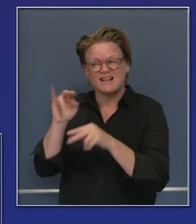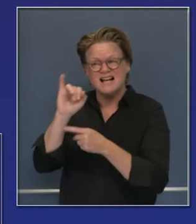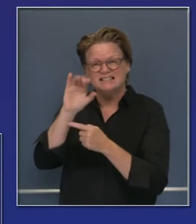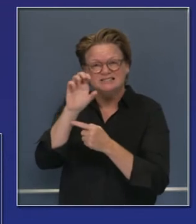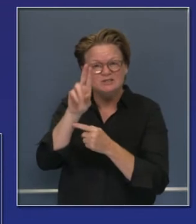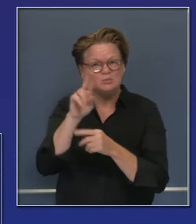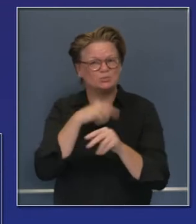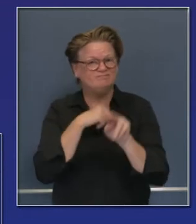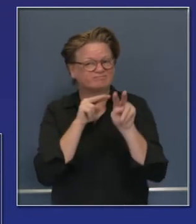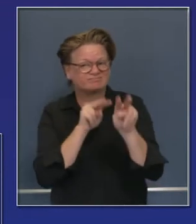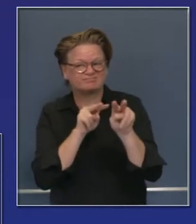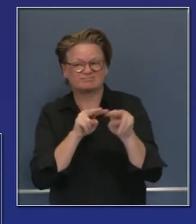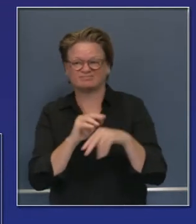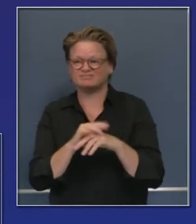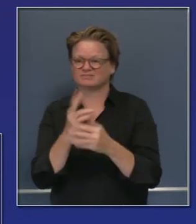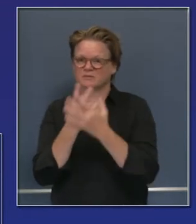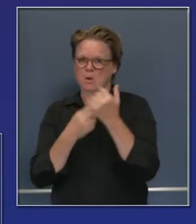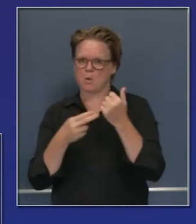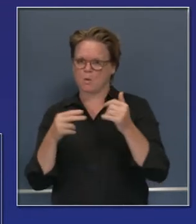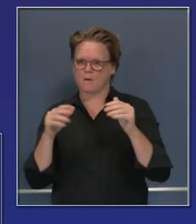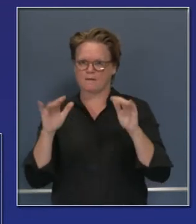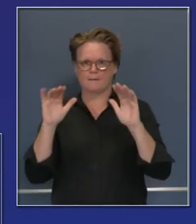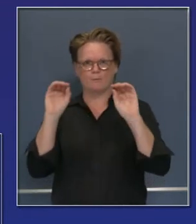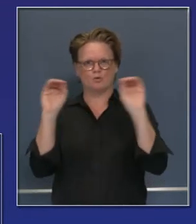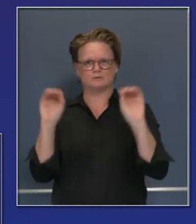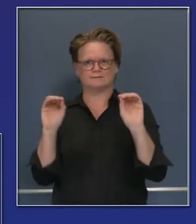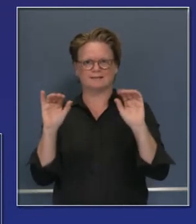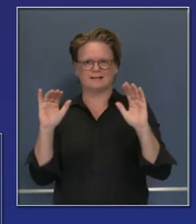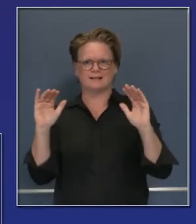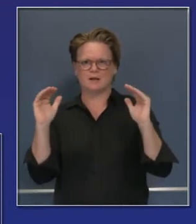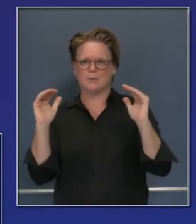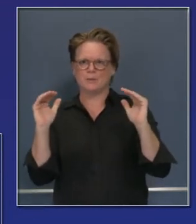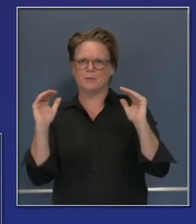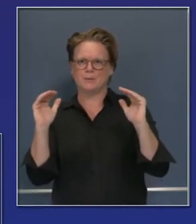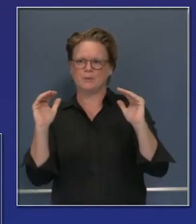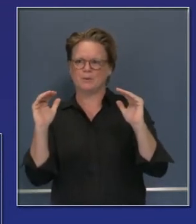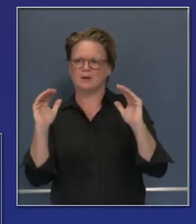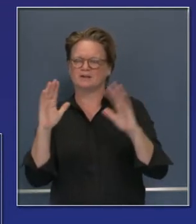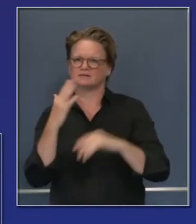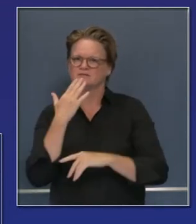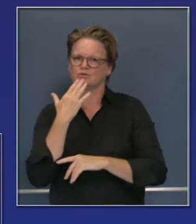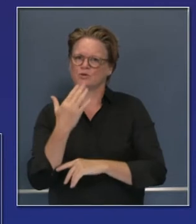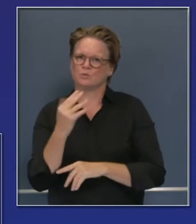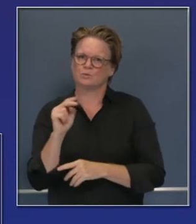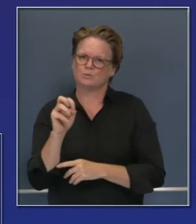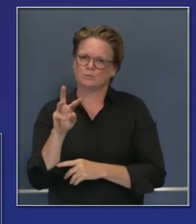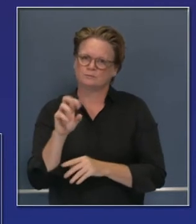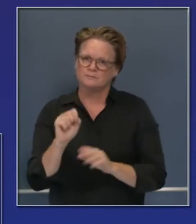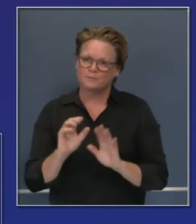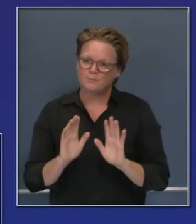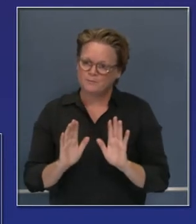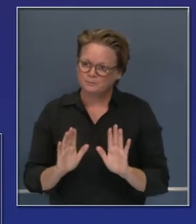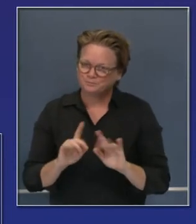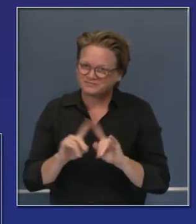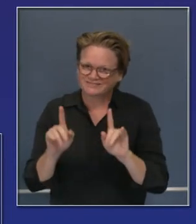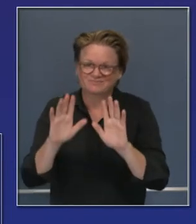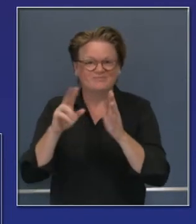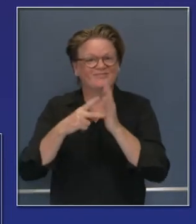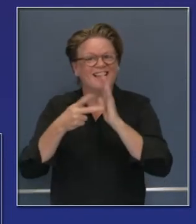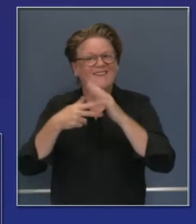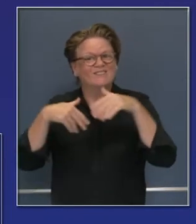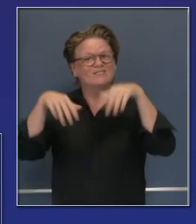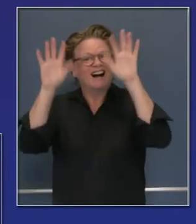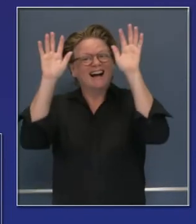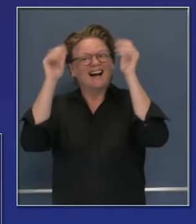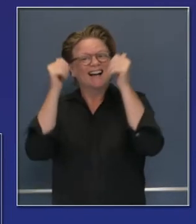van en una dirección muy favorable no nos sorprende basado en todo esto que la lista de